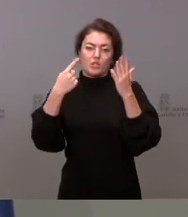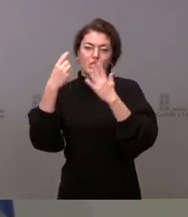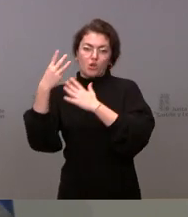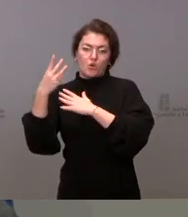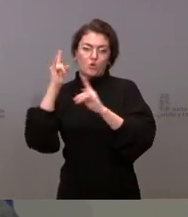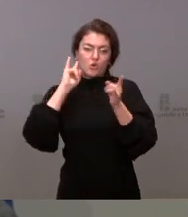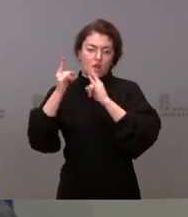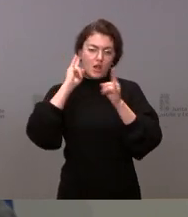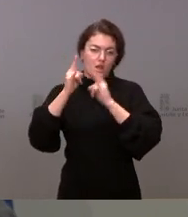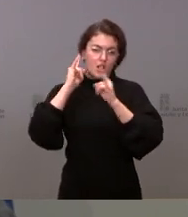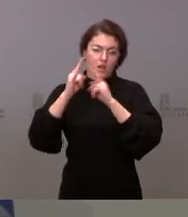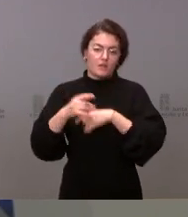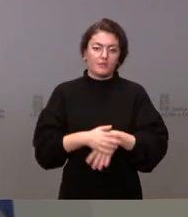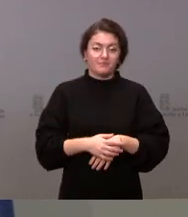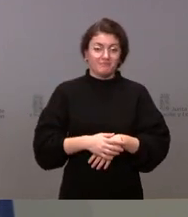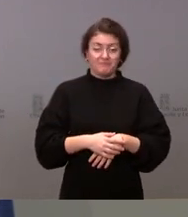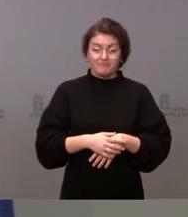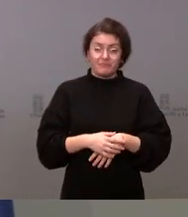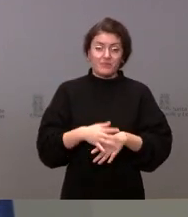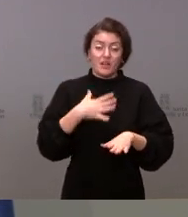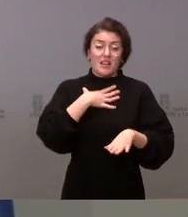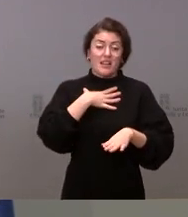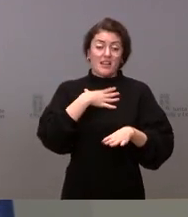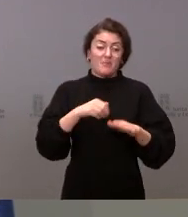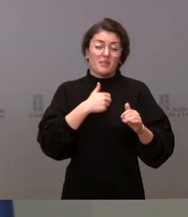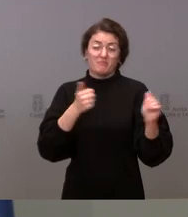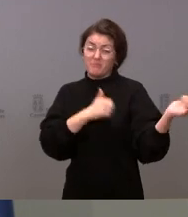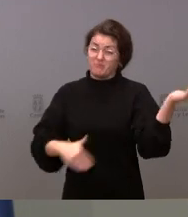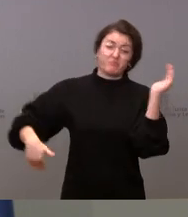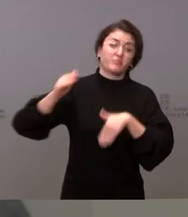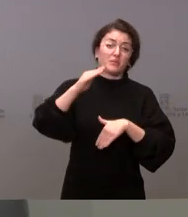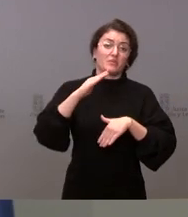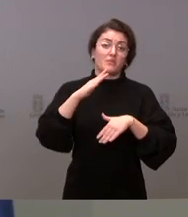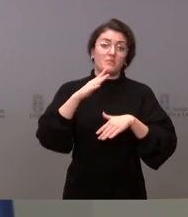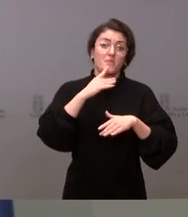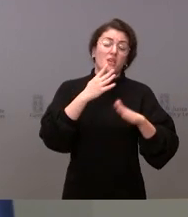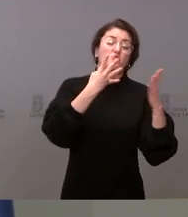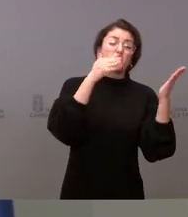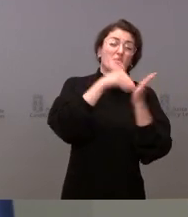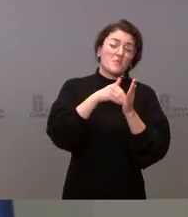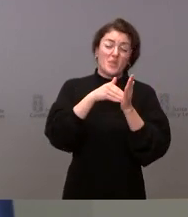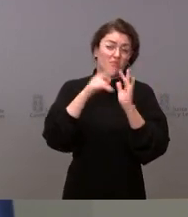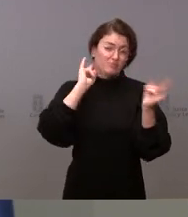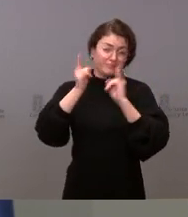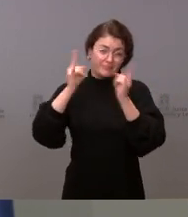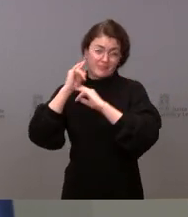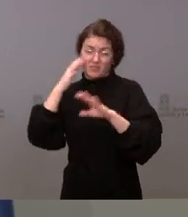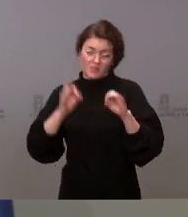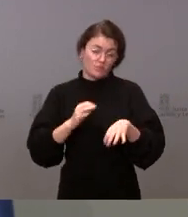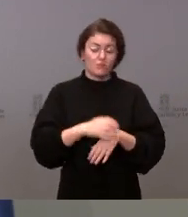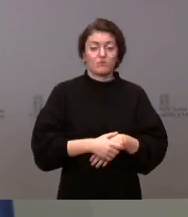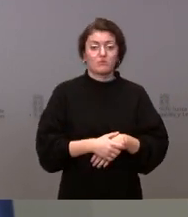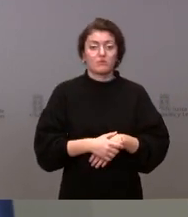por encima de las 9.000 llamadas atendidas en el 012 mujer. Todos tenemos que